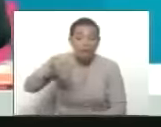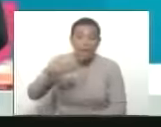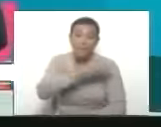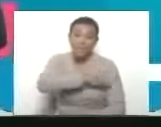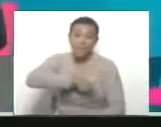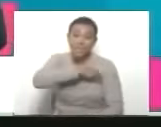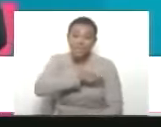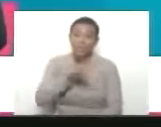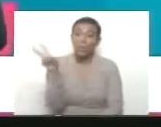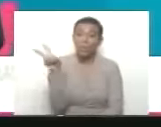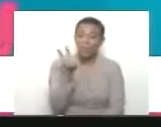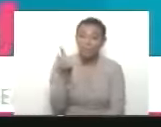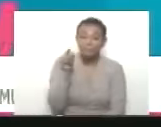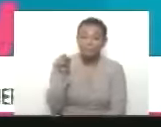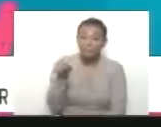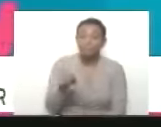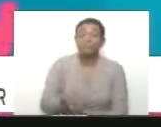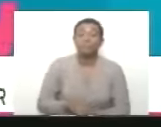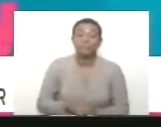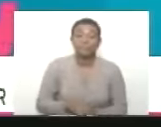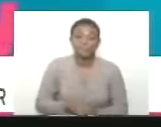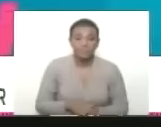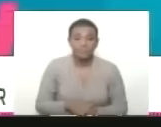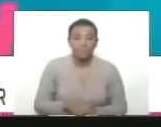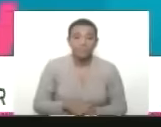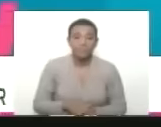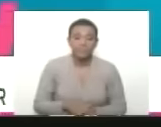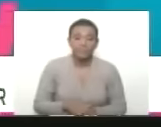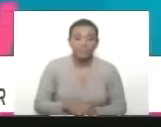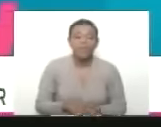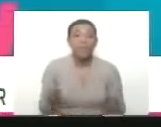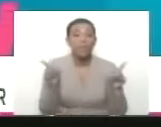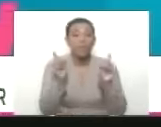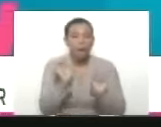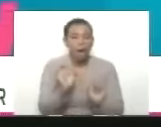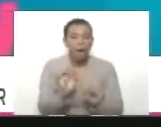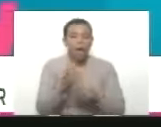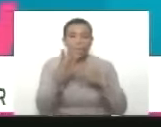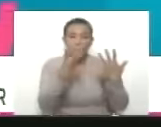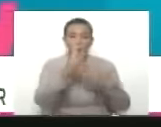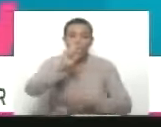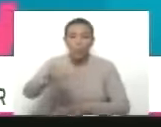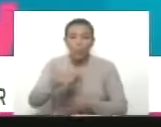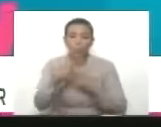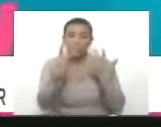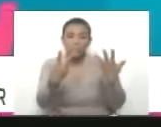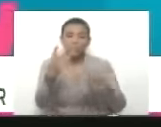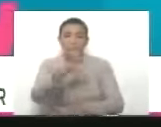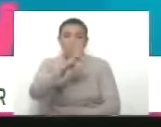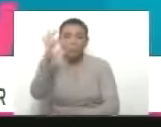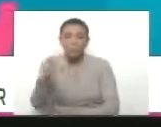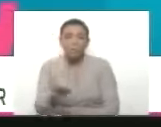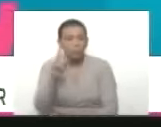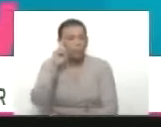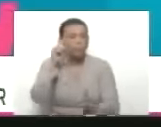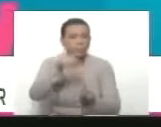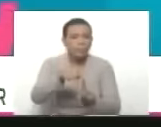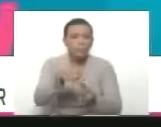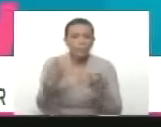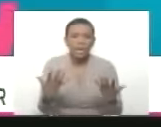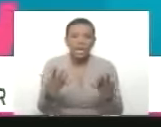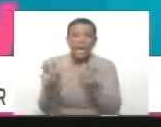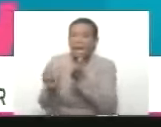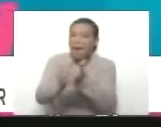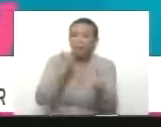en la Gran Misión Venezuela, mujer. Igualmente, el 9.7% en